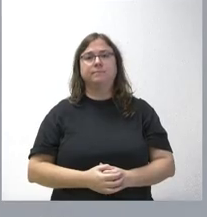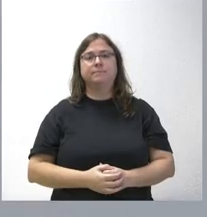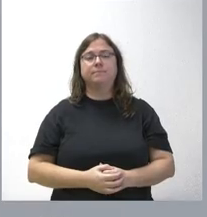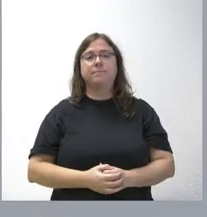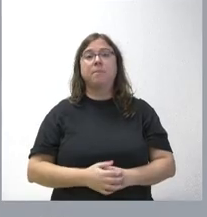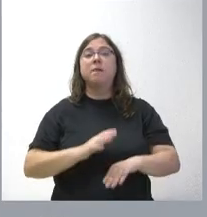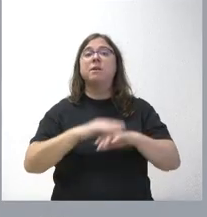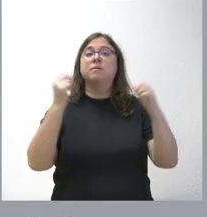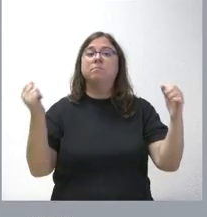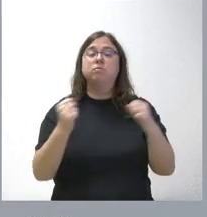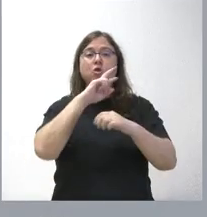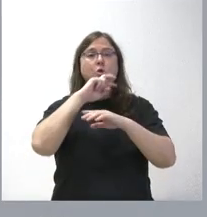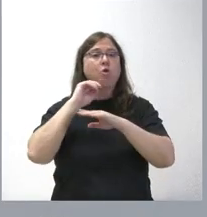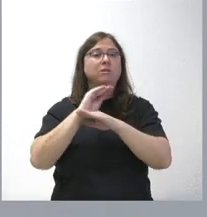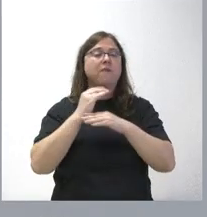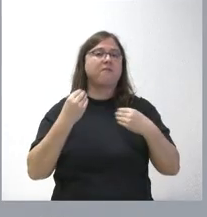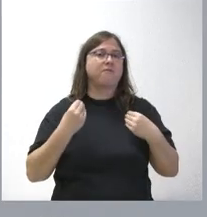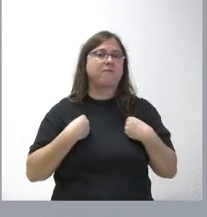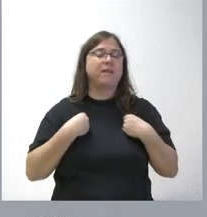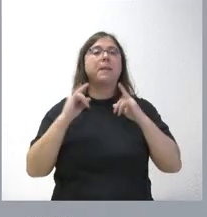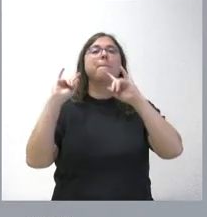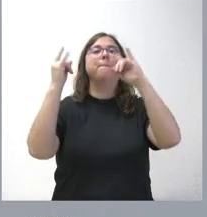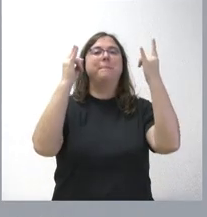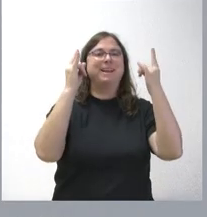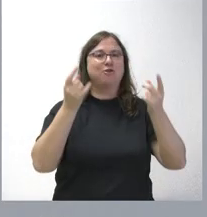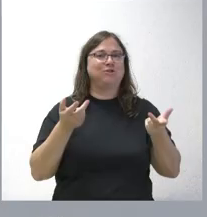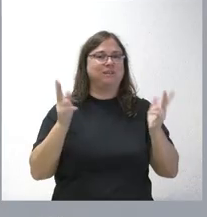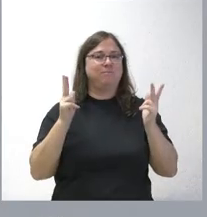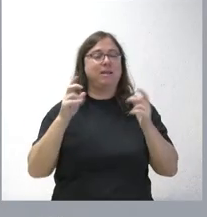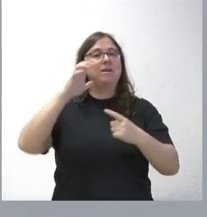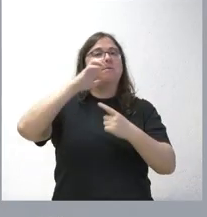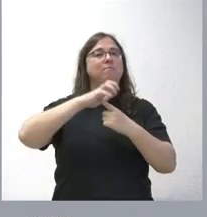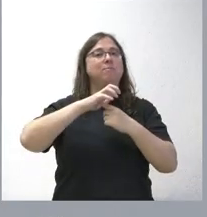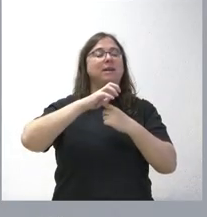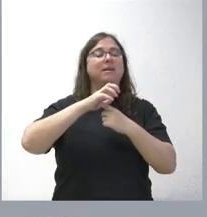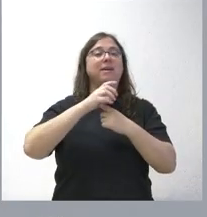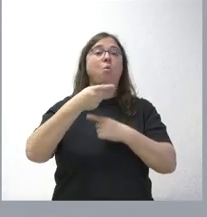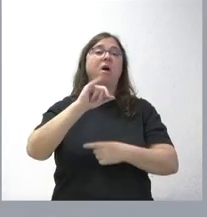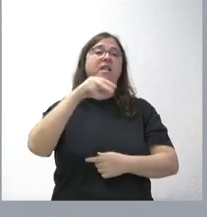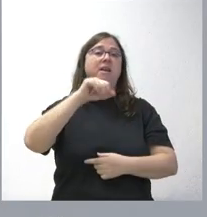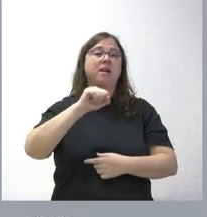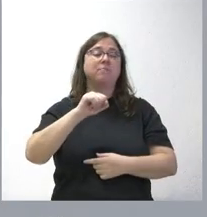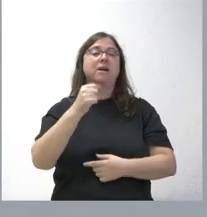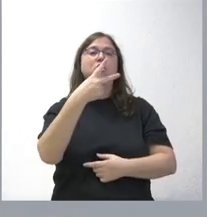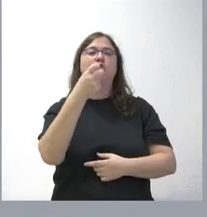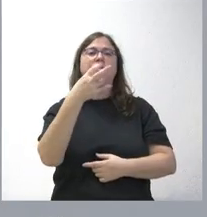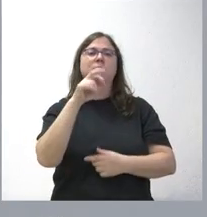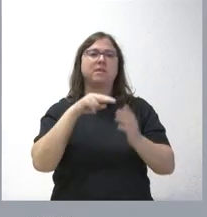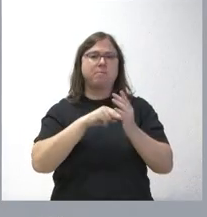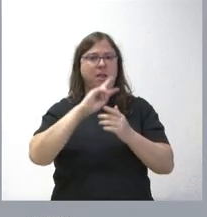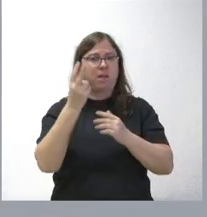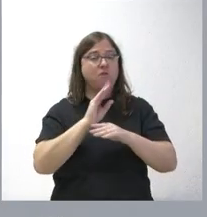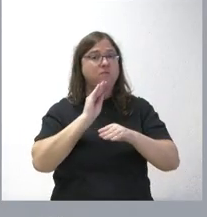Para actuaciones de conservación del hábitat del pino silvestre en el Parque Nacional de la Sierra de Guadarrama se destinan 220.000 euros. Se financia también